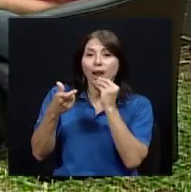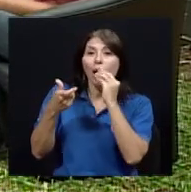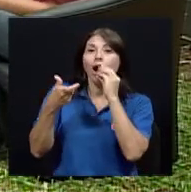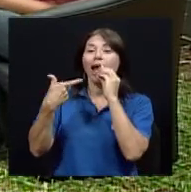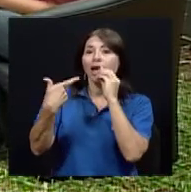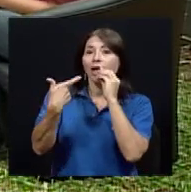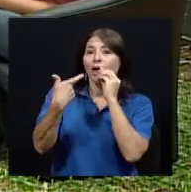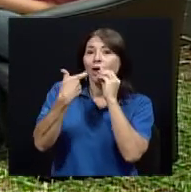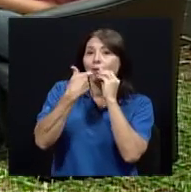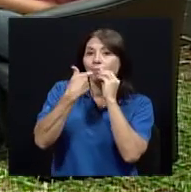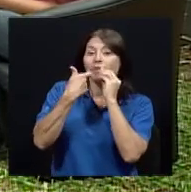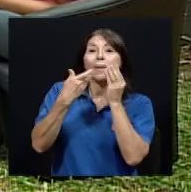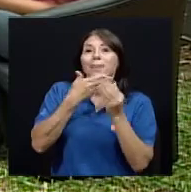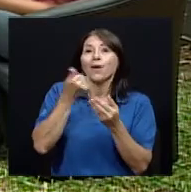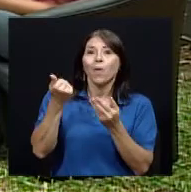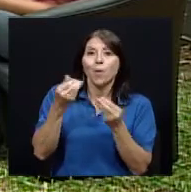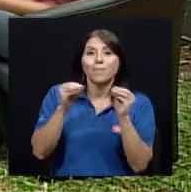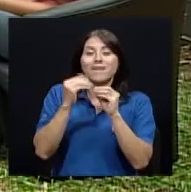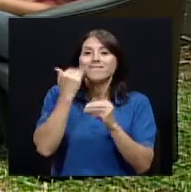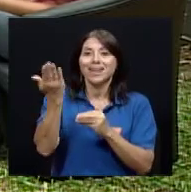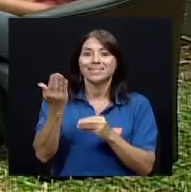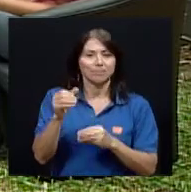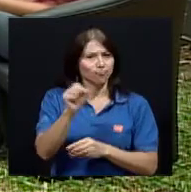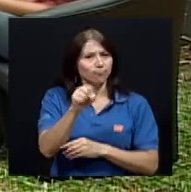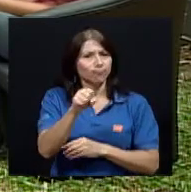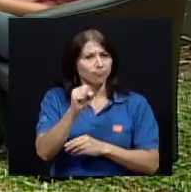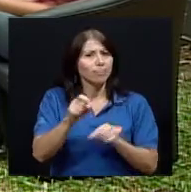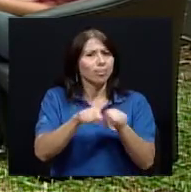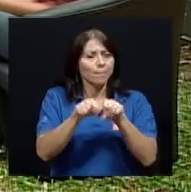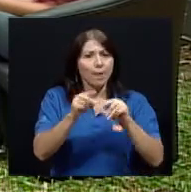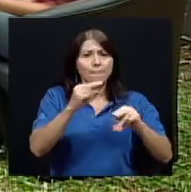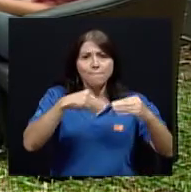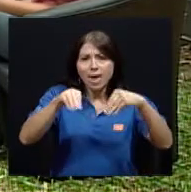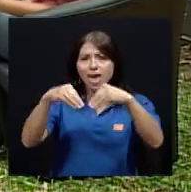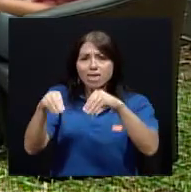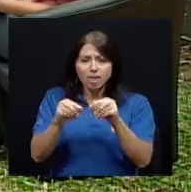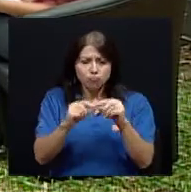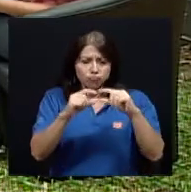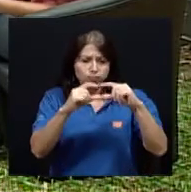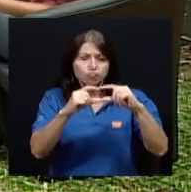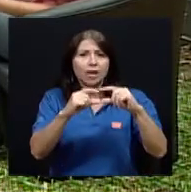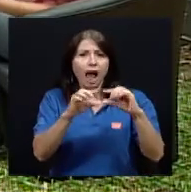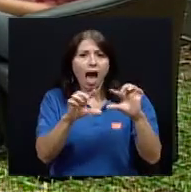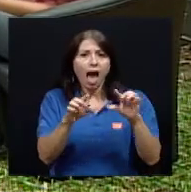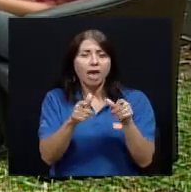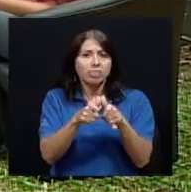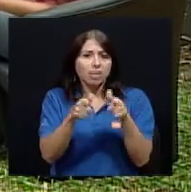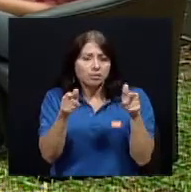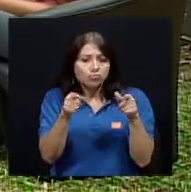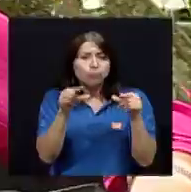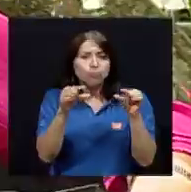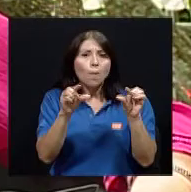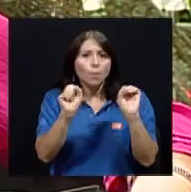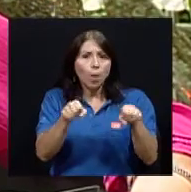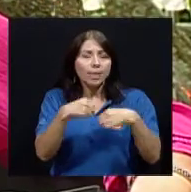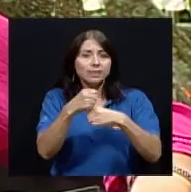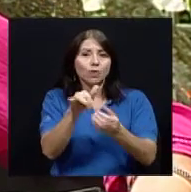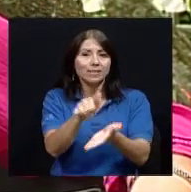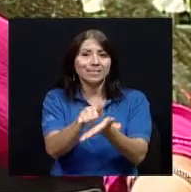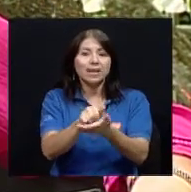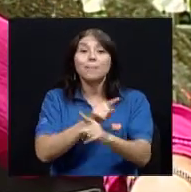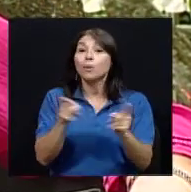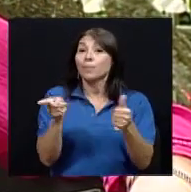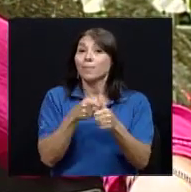estrategia que se utiliza y en el mercado de jeringas inclusive hasta de 10 cc de 10 mililitros entonces digamos que lo podríamos hacer así pero es un proceso de